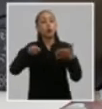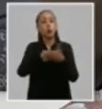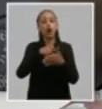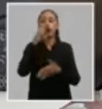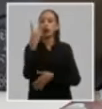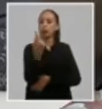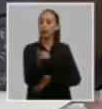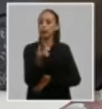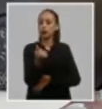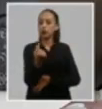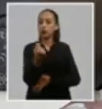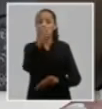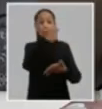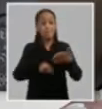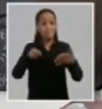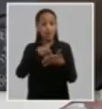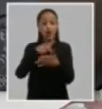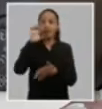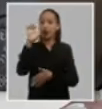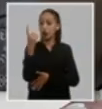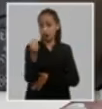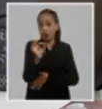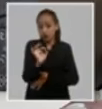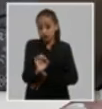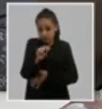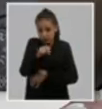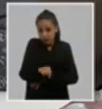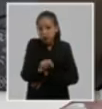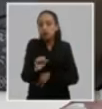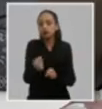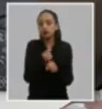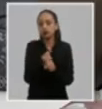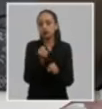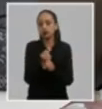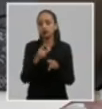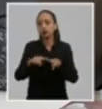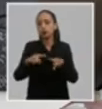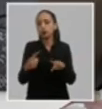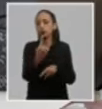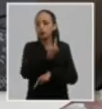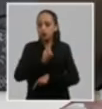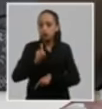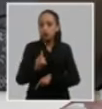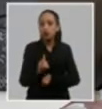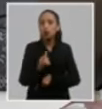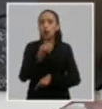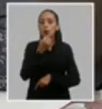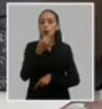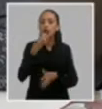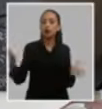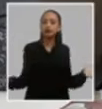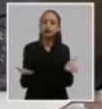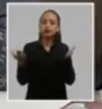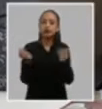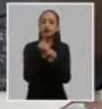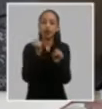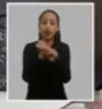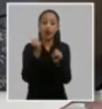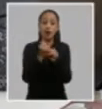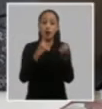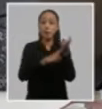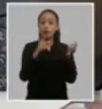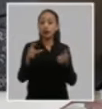presupuesto el plan de la economía por lo tanto vamos a estar en condiciones de poder promover al trabajo del partido